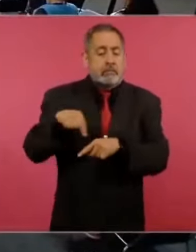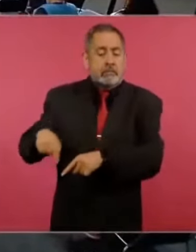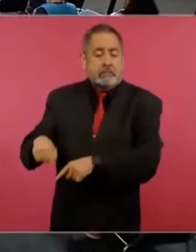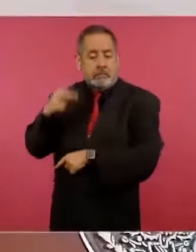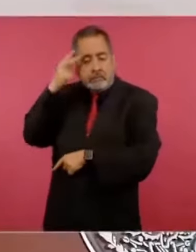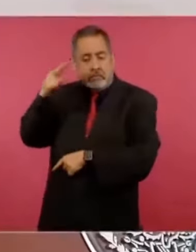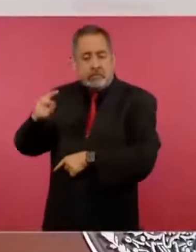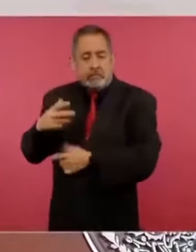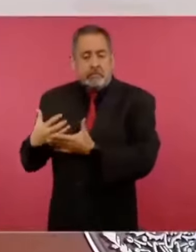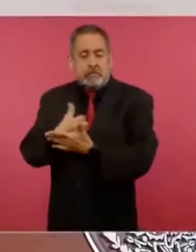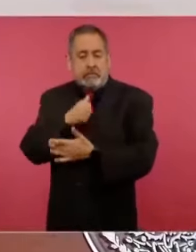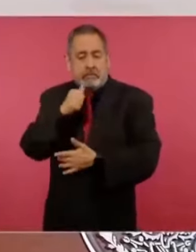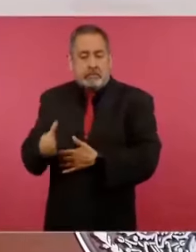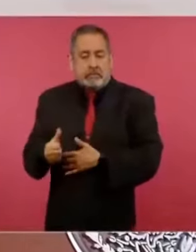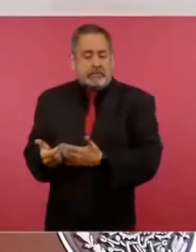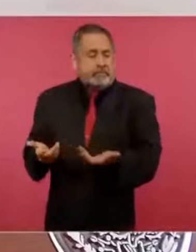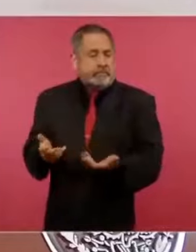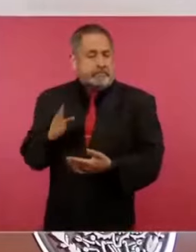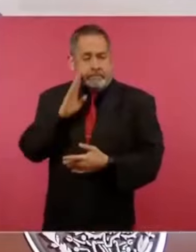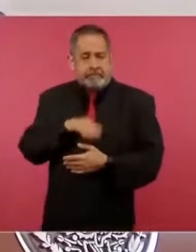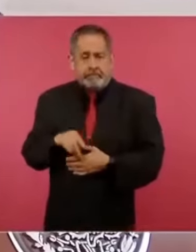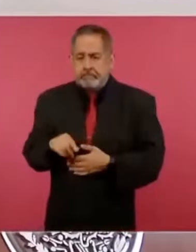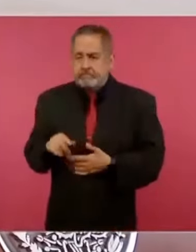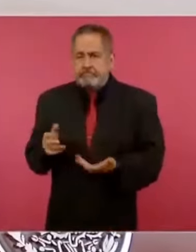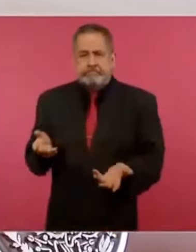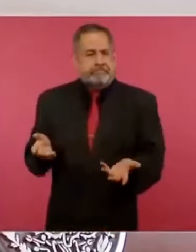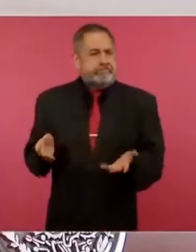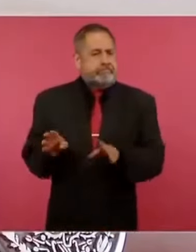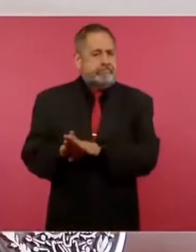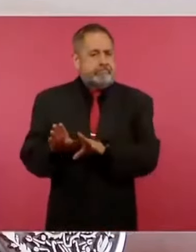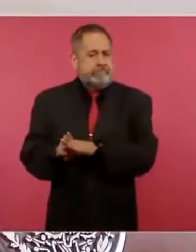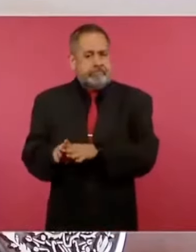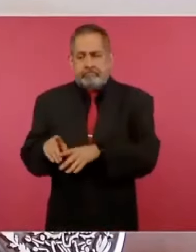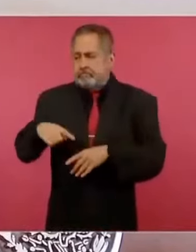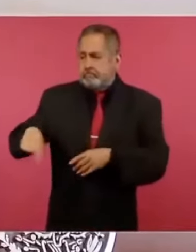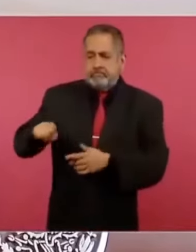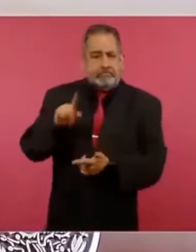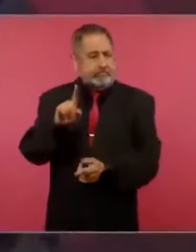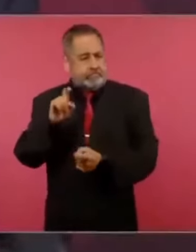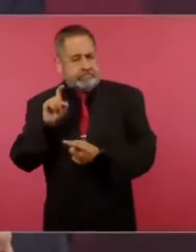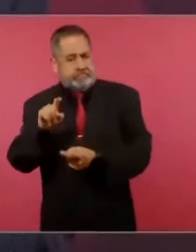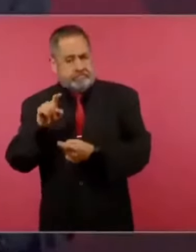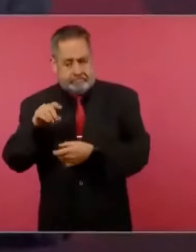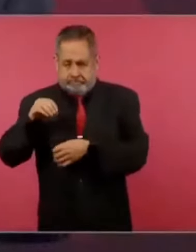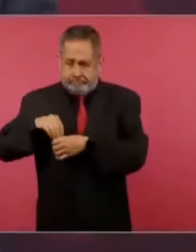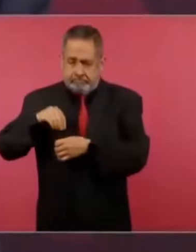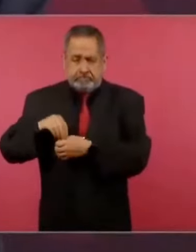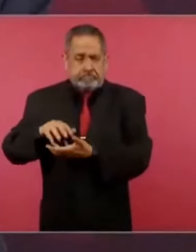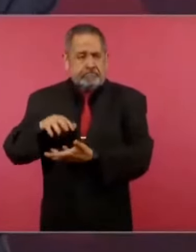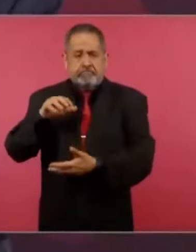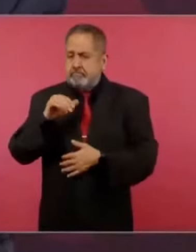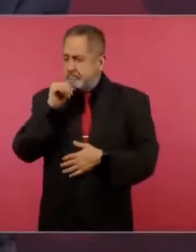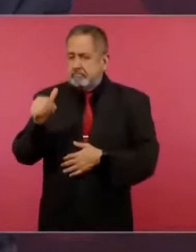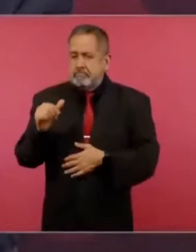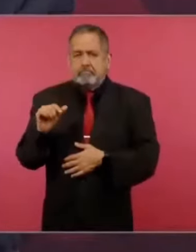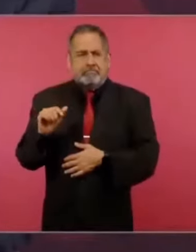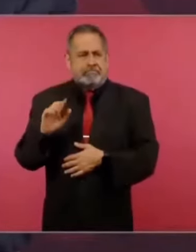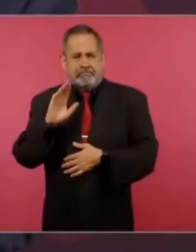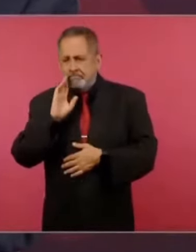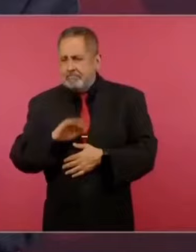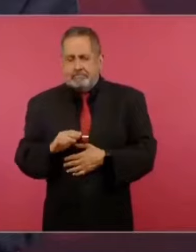malos, muy malos negocios para la hacienda pública, para la nación.